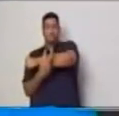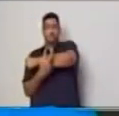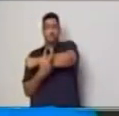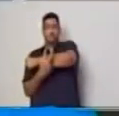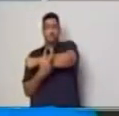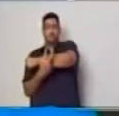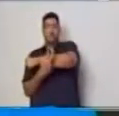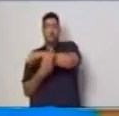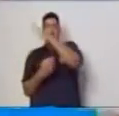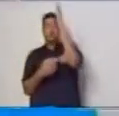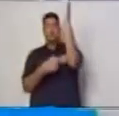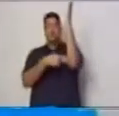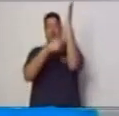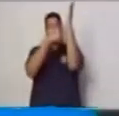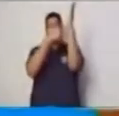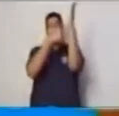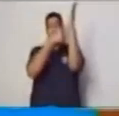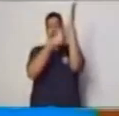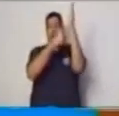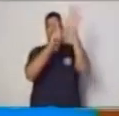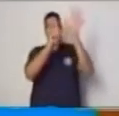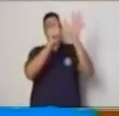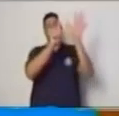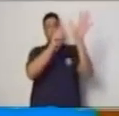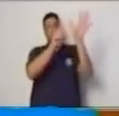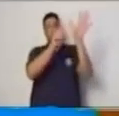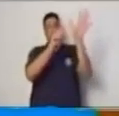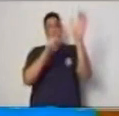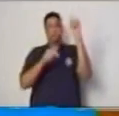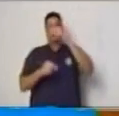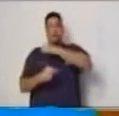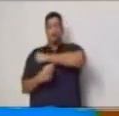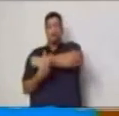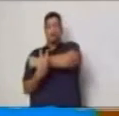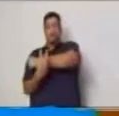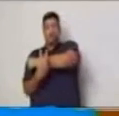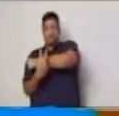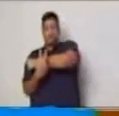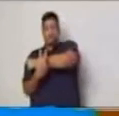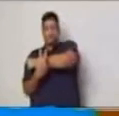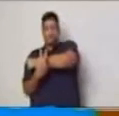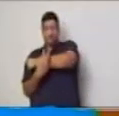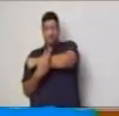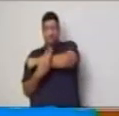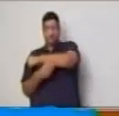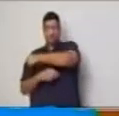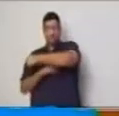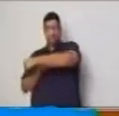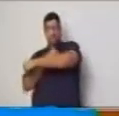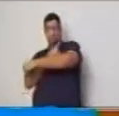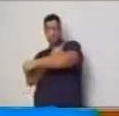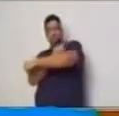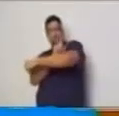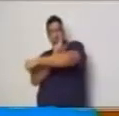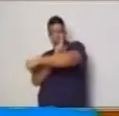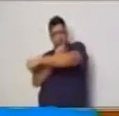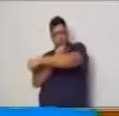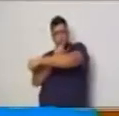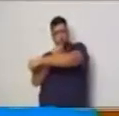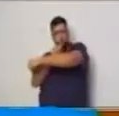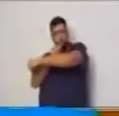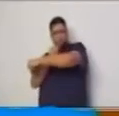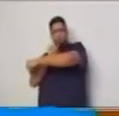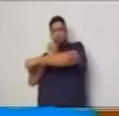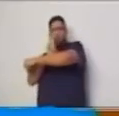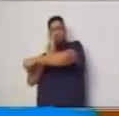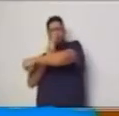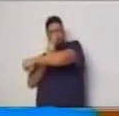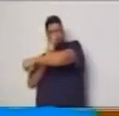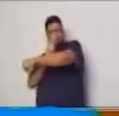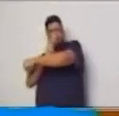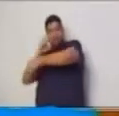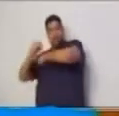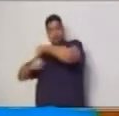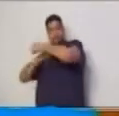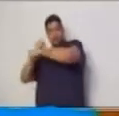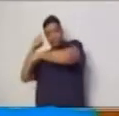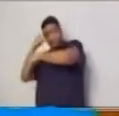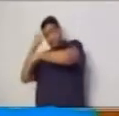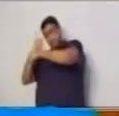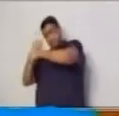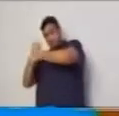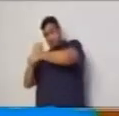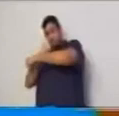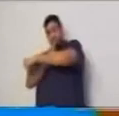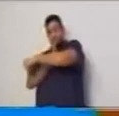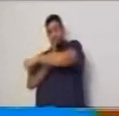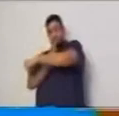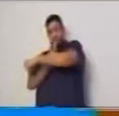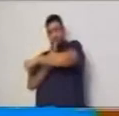seis correctamente y luego vamos a ubicar el tercer par ordenado en este caso